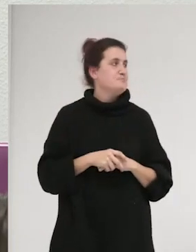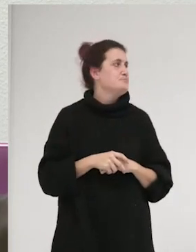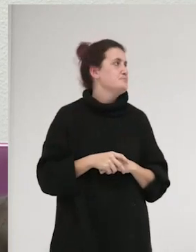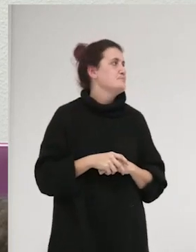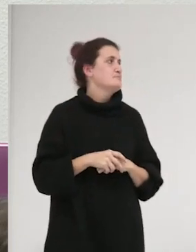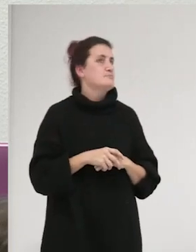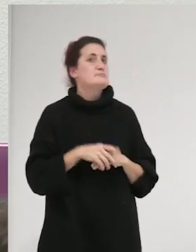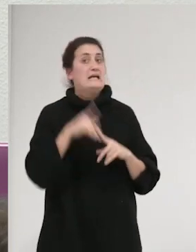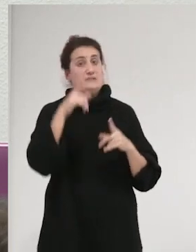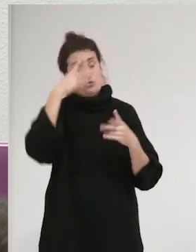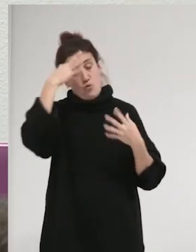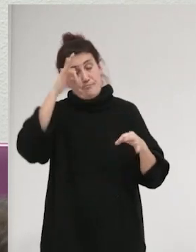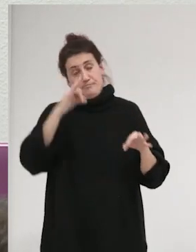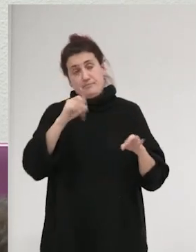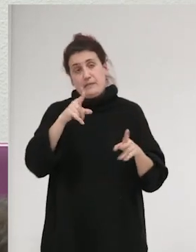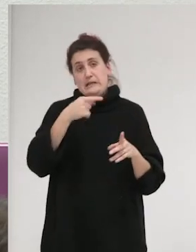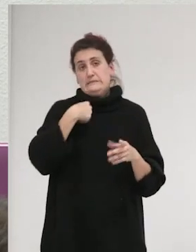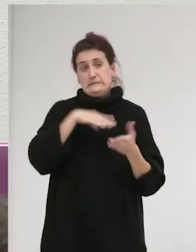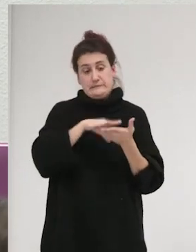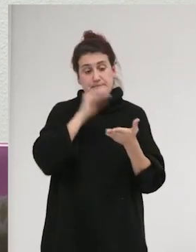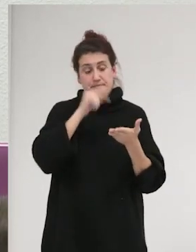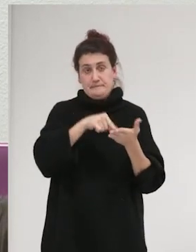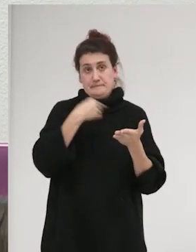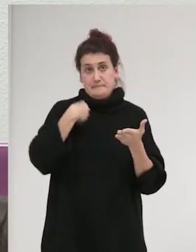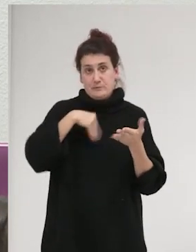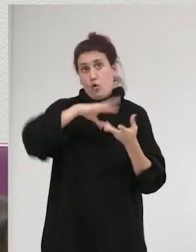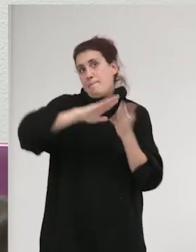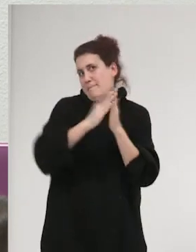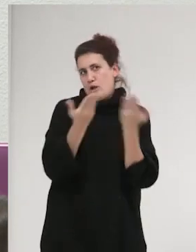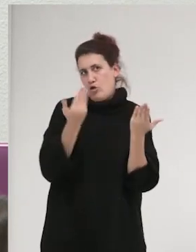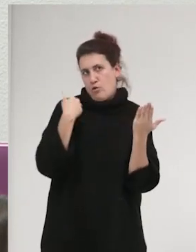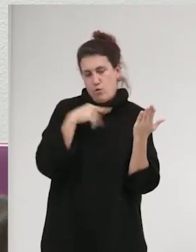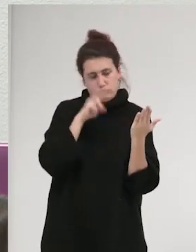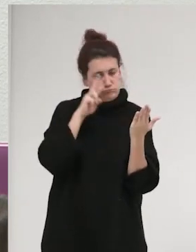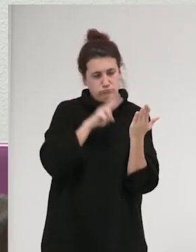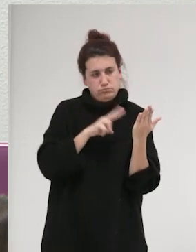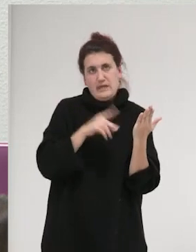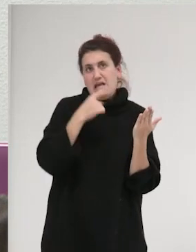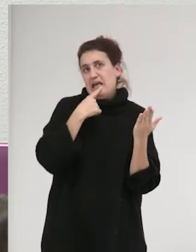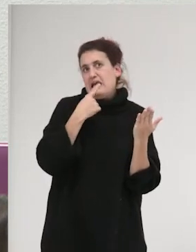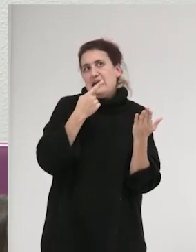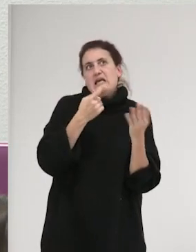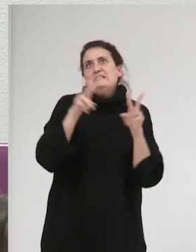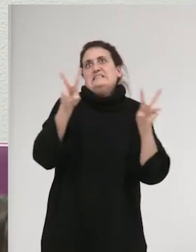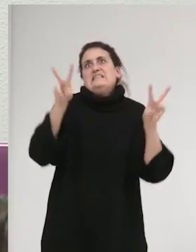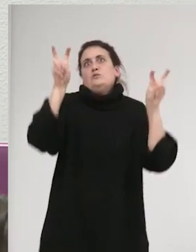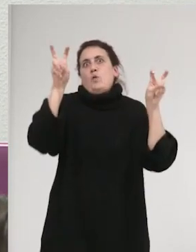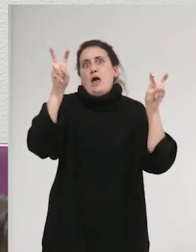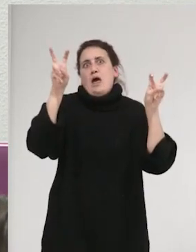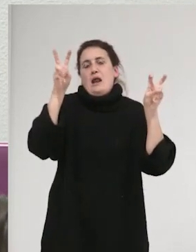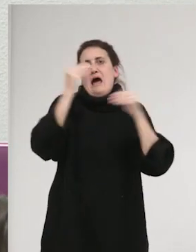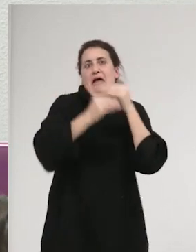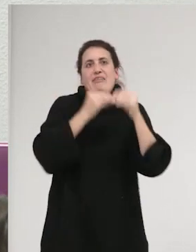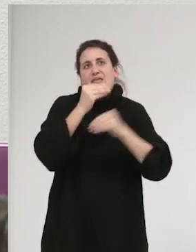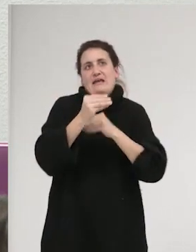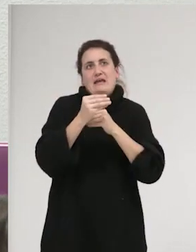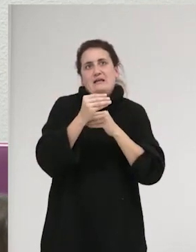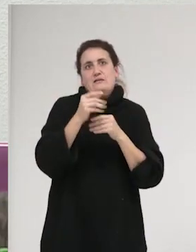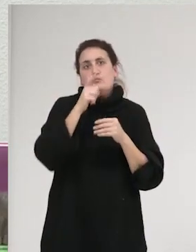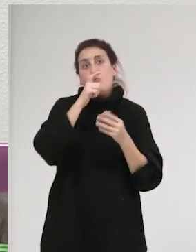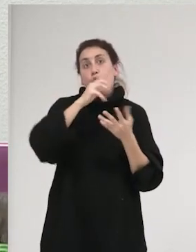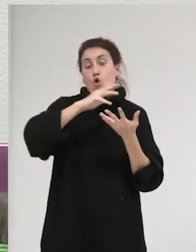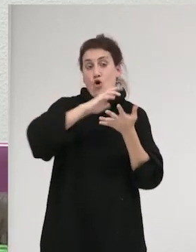Esto, obviamente, es lo que recoge el periódico y, obviamente, no se puede hacer un titular. O sea, los